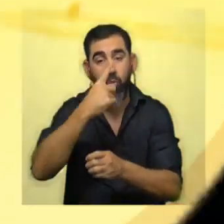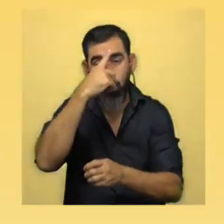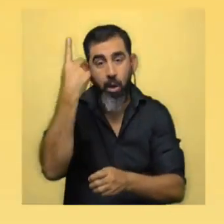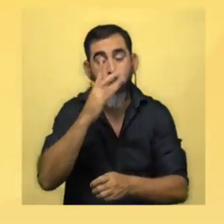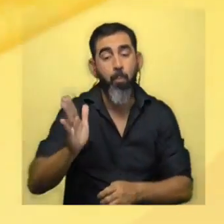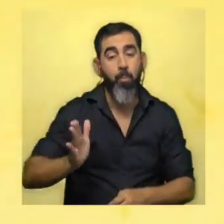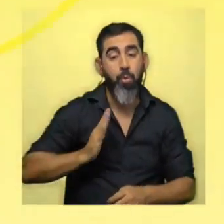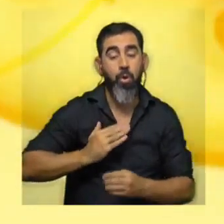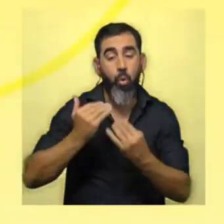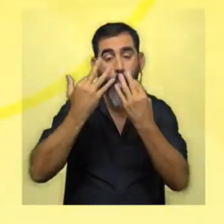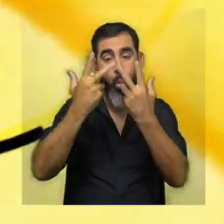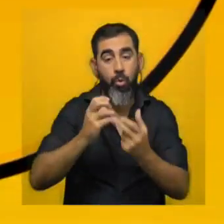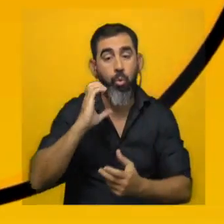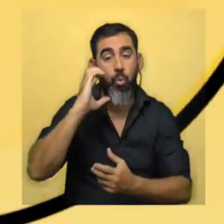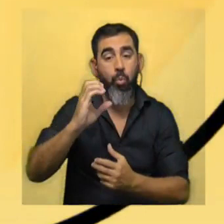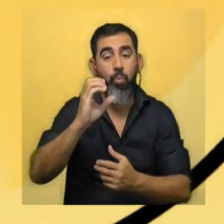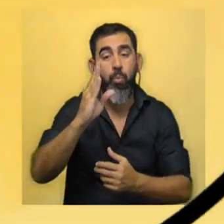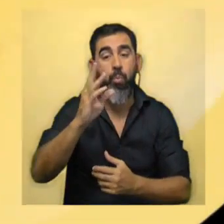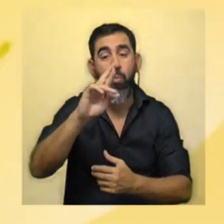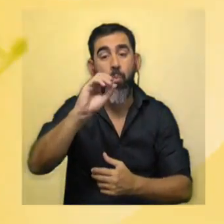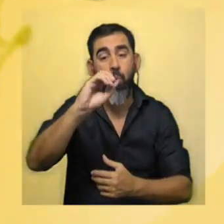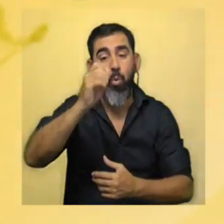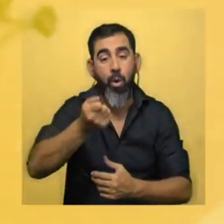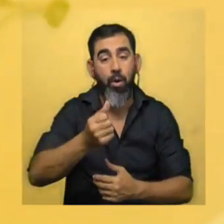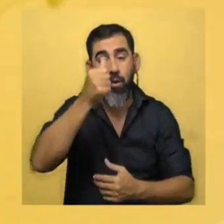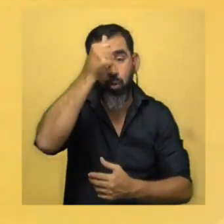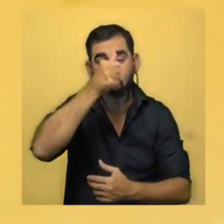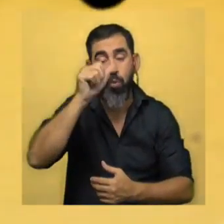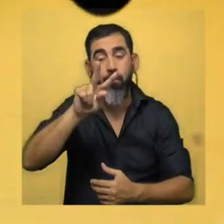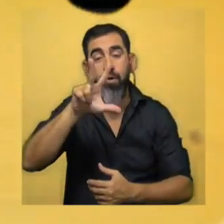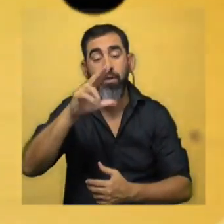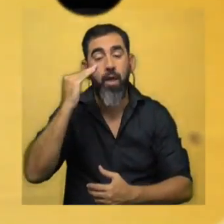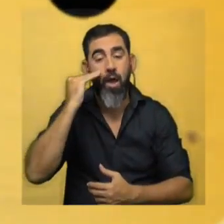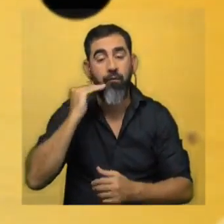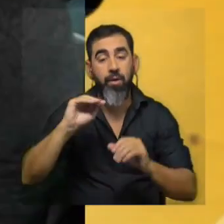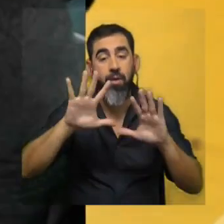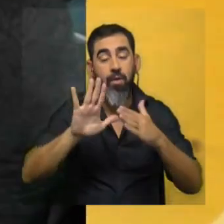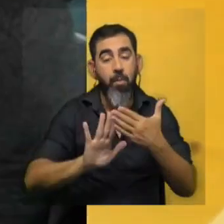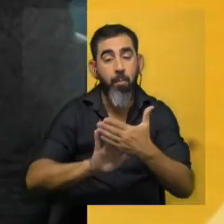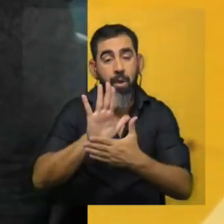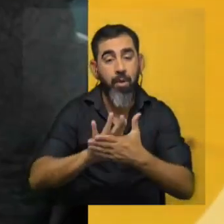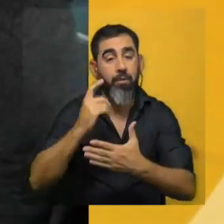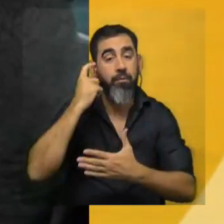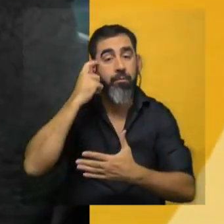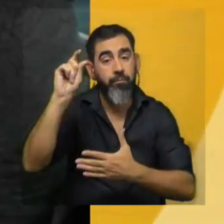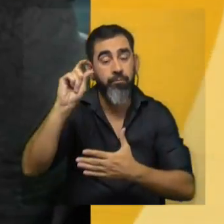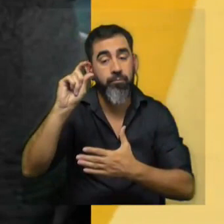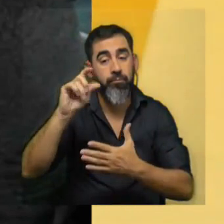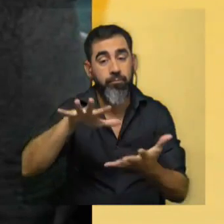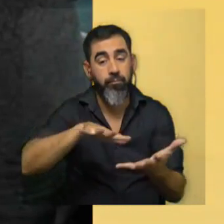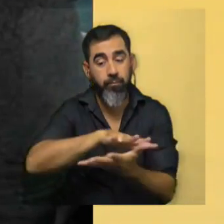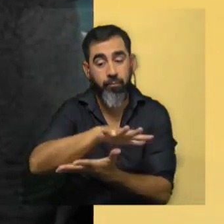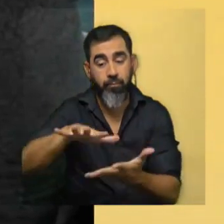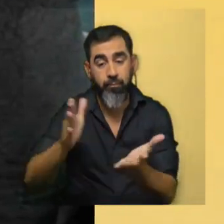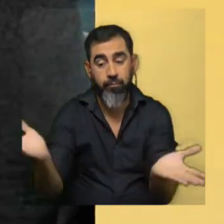ajedrez organizado por el Club La Proa. Se realizará el domingo 23 de abril desde las 10 de la mañana y la idea es generar nuevos espacios